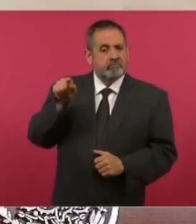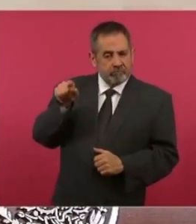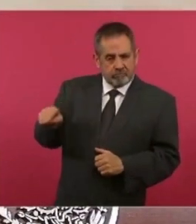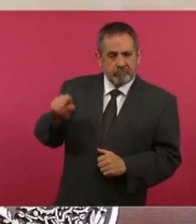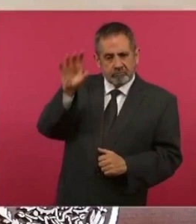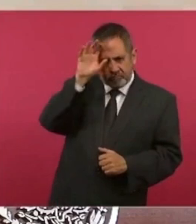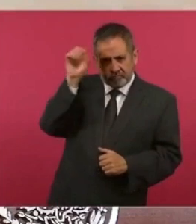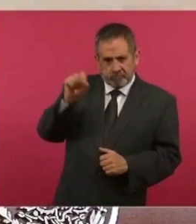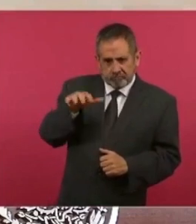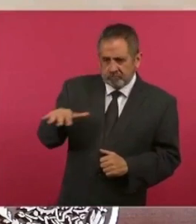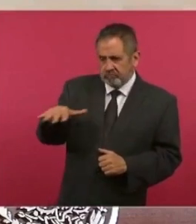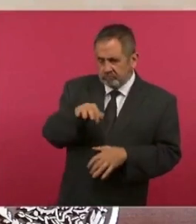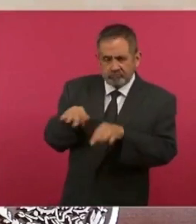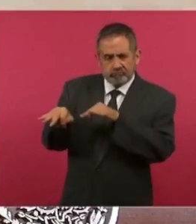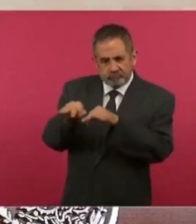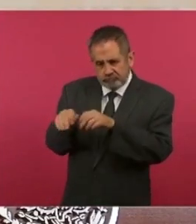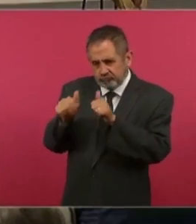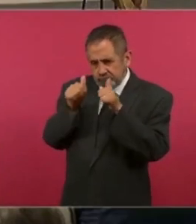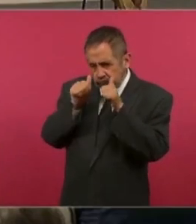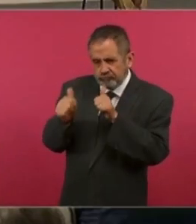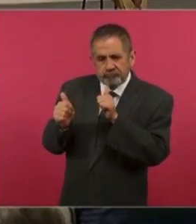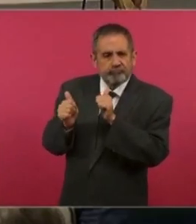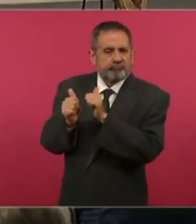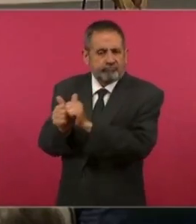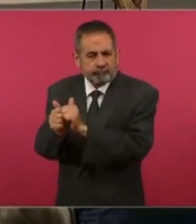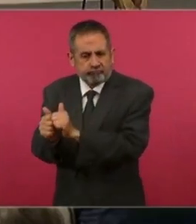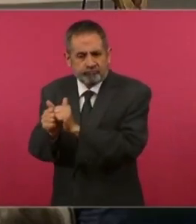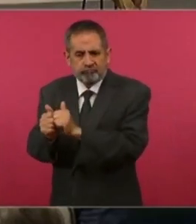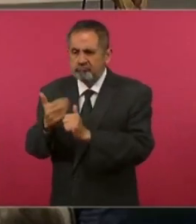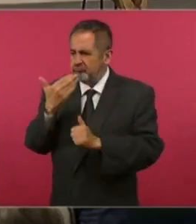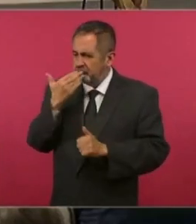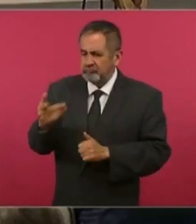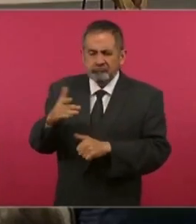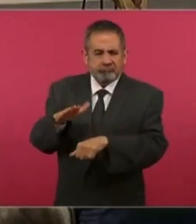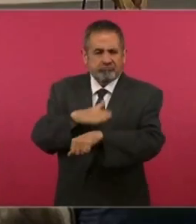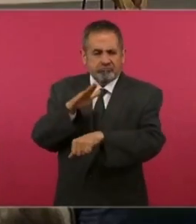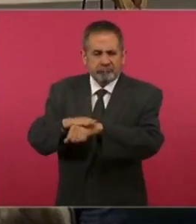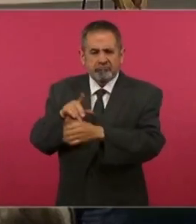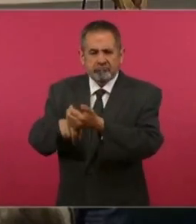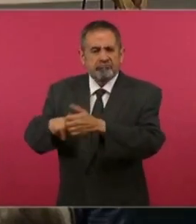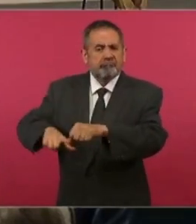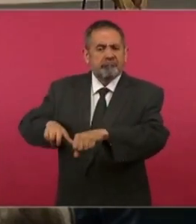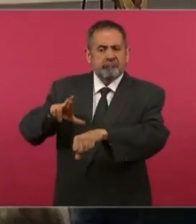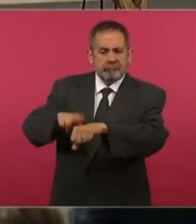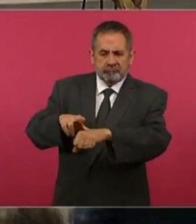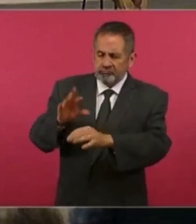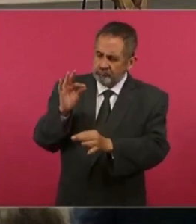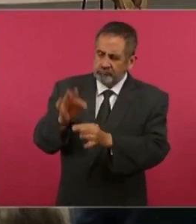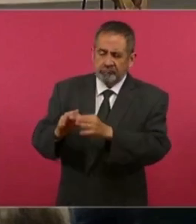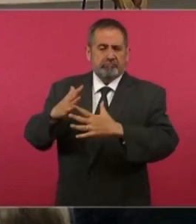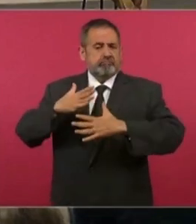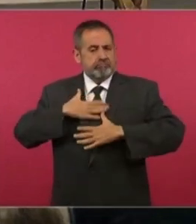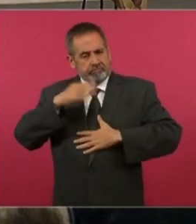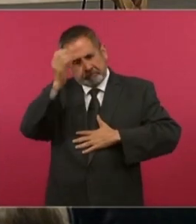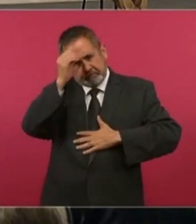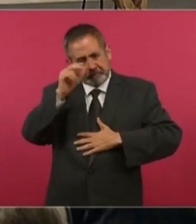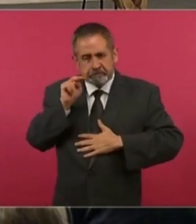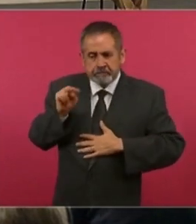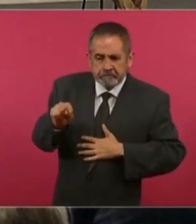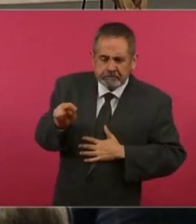en Morelos, lo está haciendo bien el gobernador, ese es mi punto de vista,